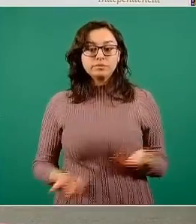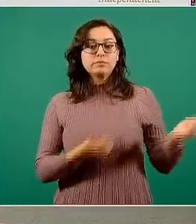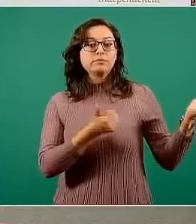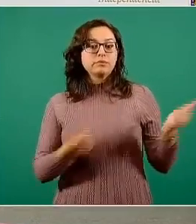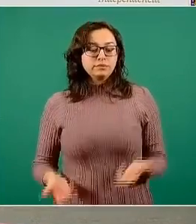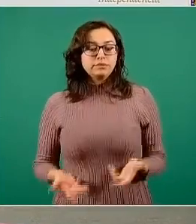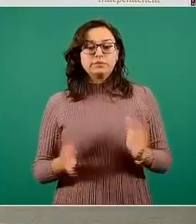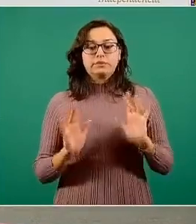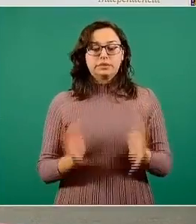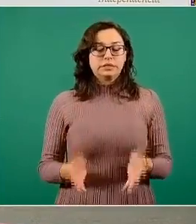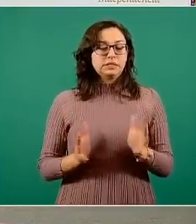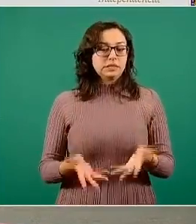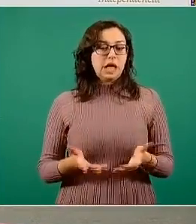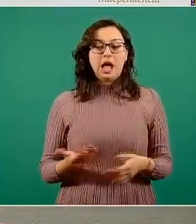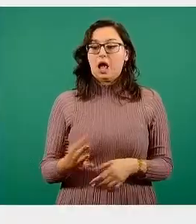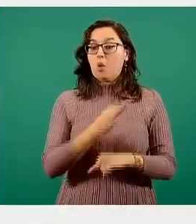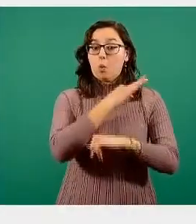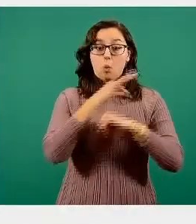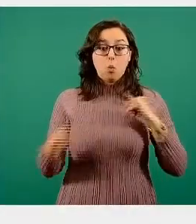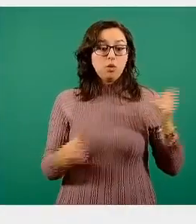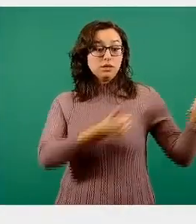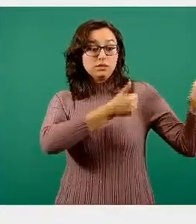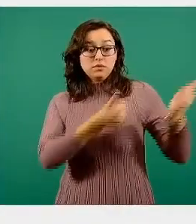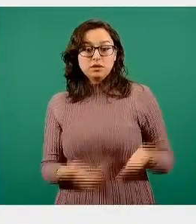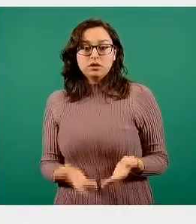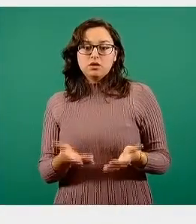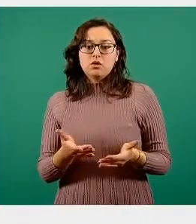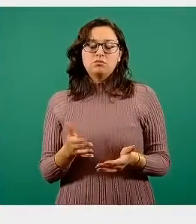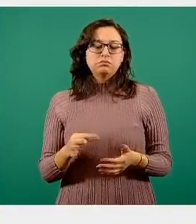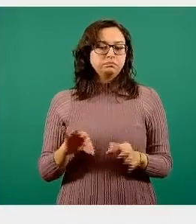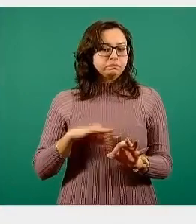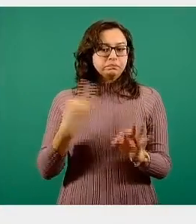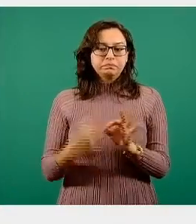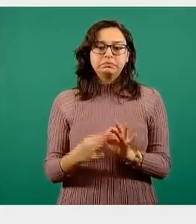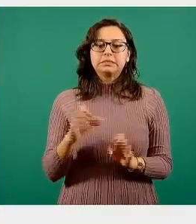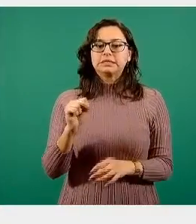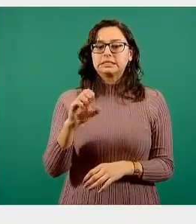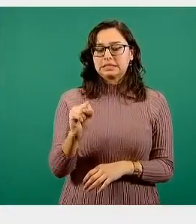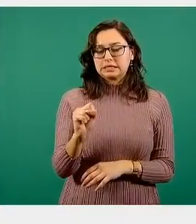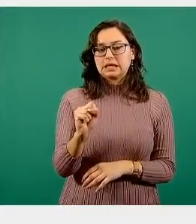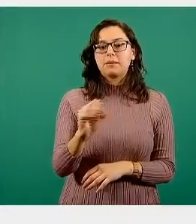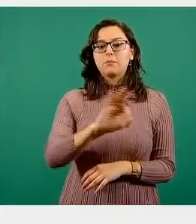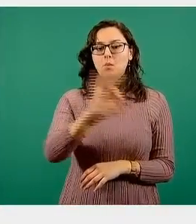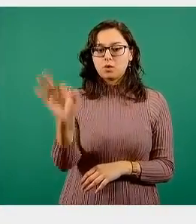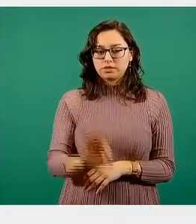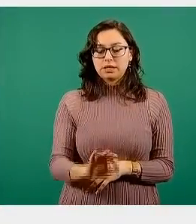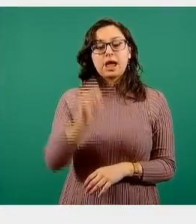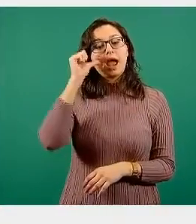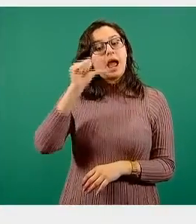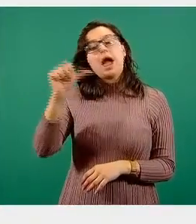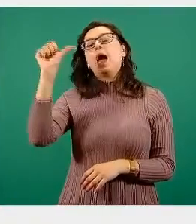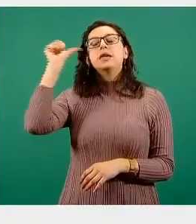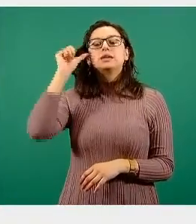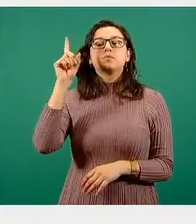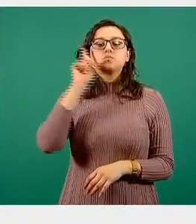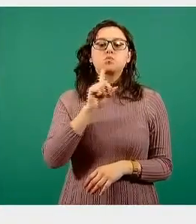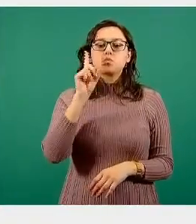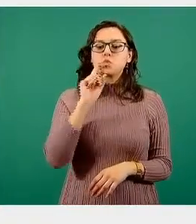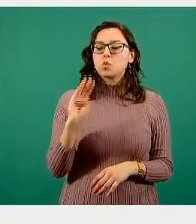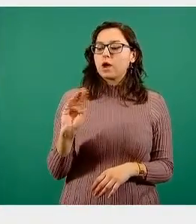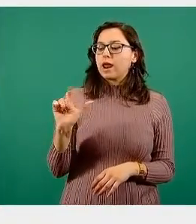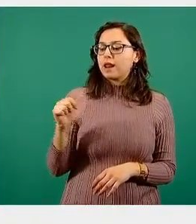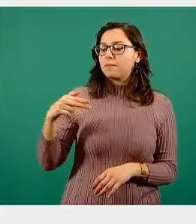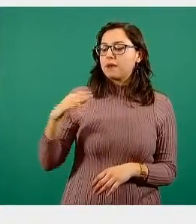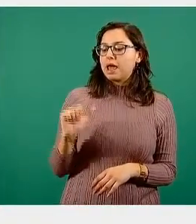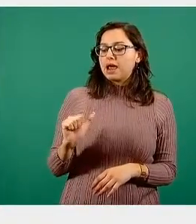el más reciente ya utilizado al sesenta por ciento. Ayer comentaba Blanca Valadez de Milenio sobre lo que había antes